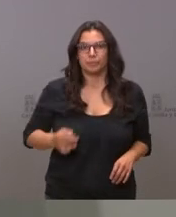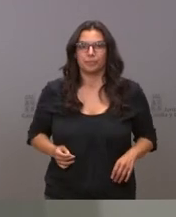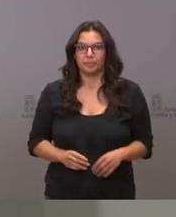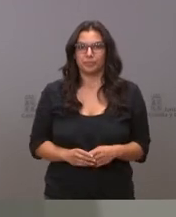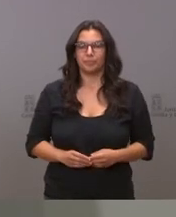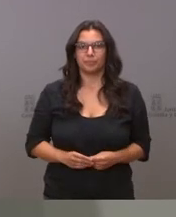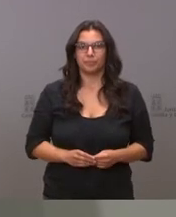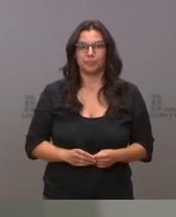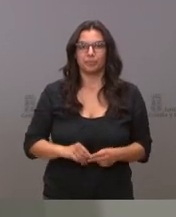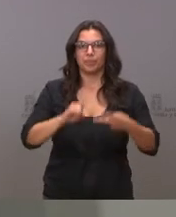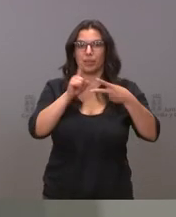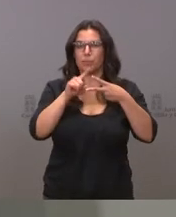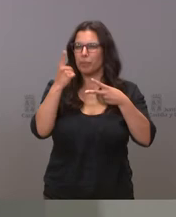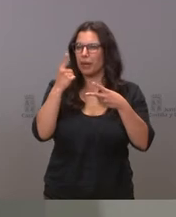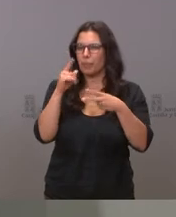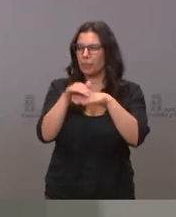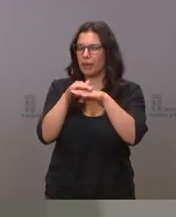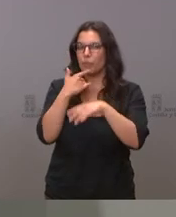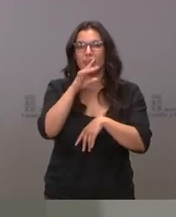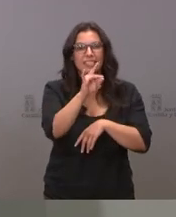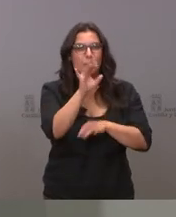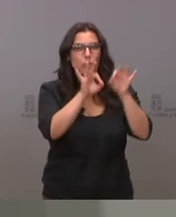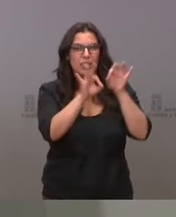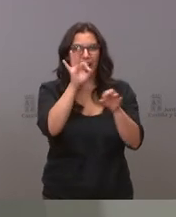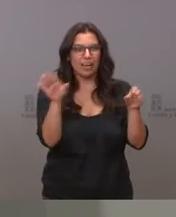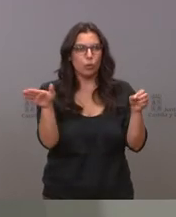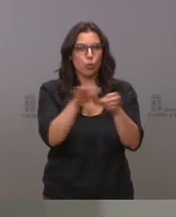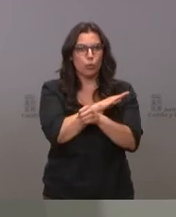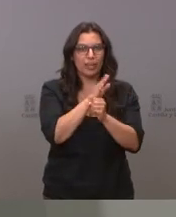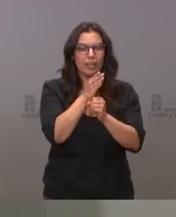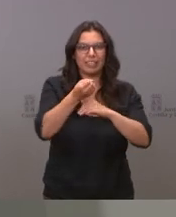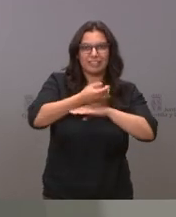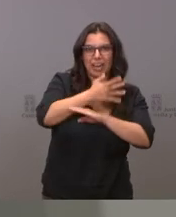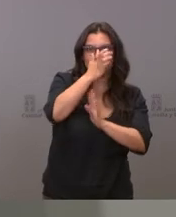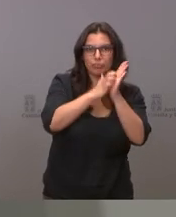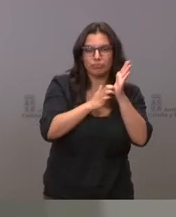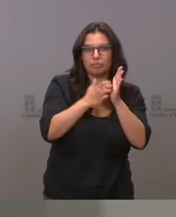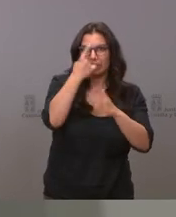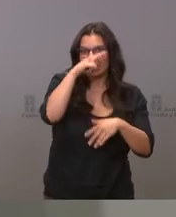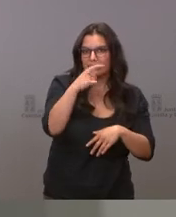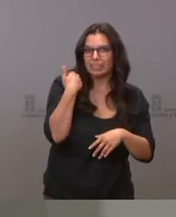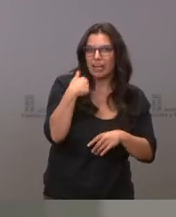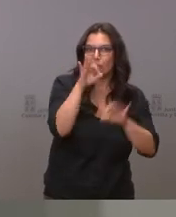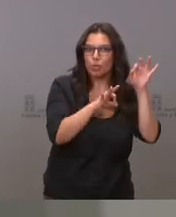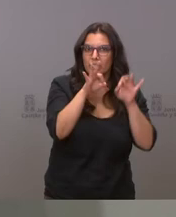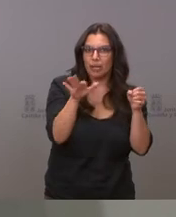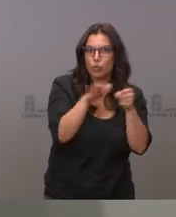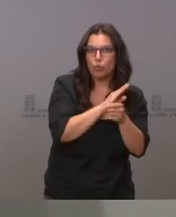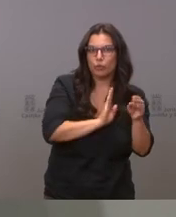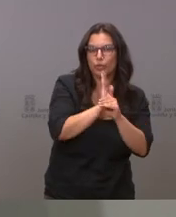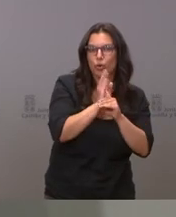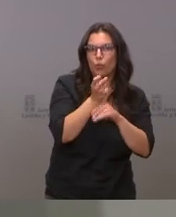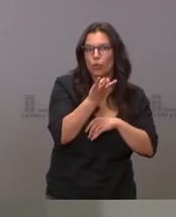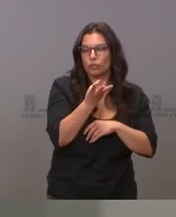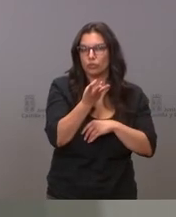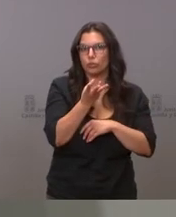la primera pregunta era perdón si el porcentaje de las subvenciones de los abonos Avant si han hablado ya de cuánto va a ser esa subvención de